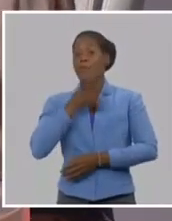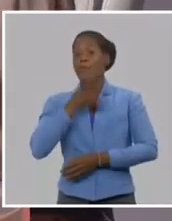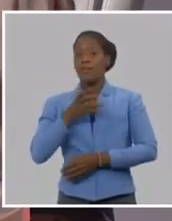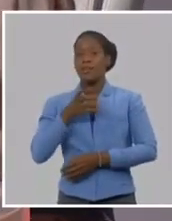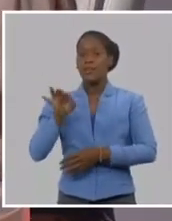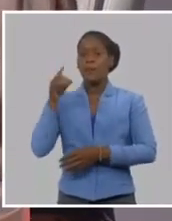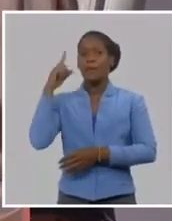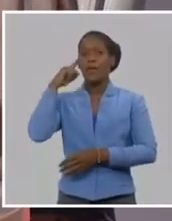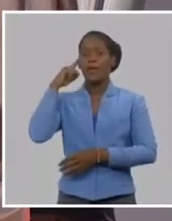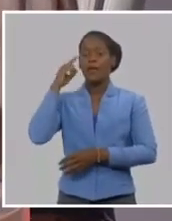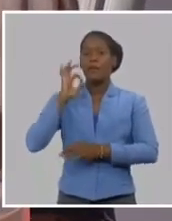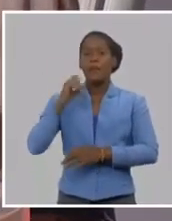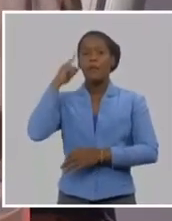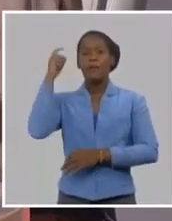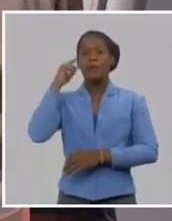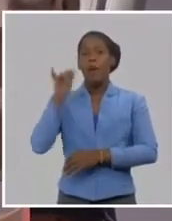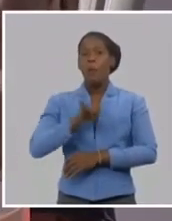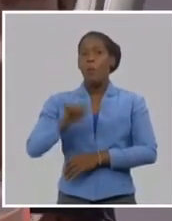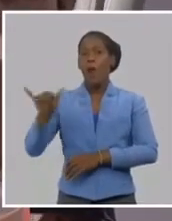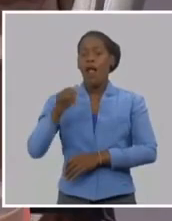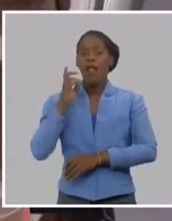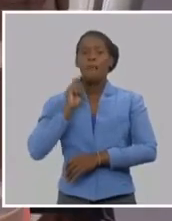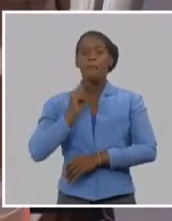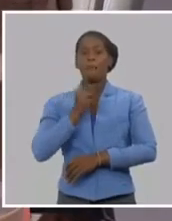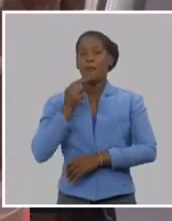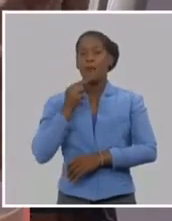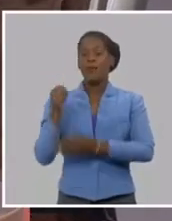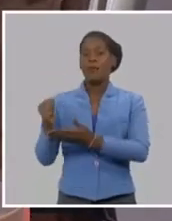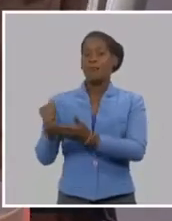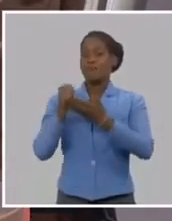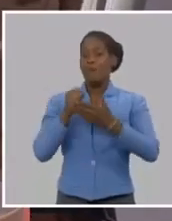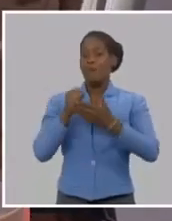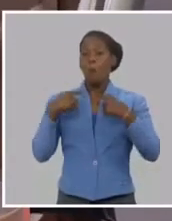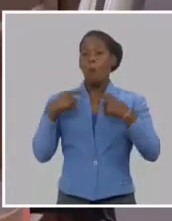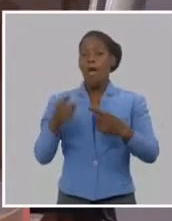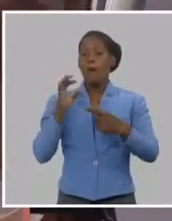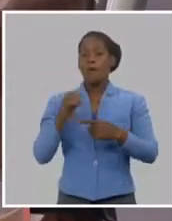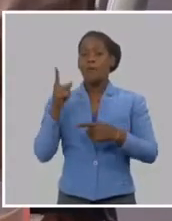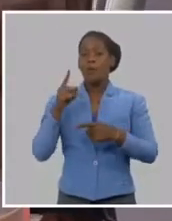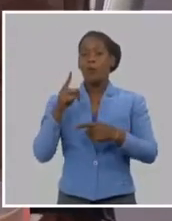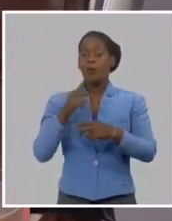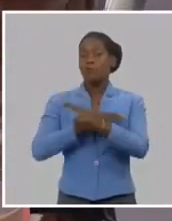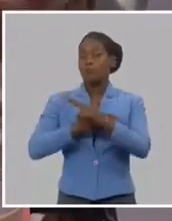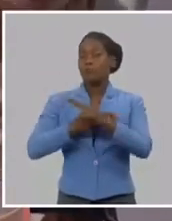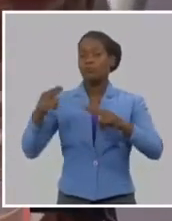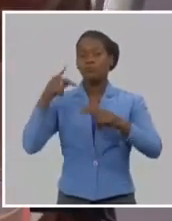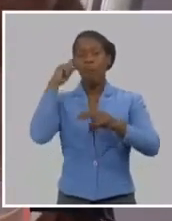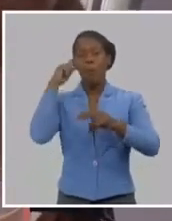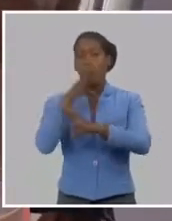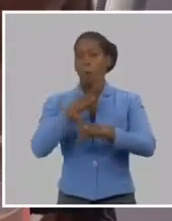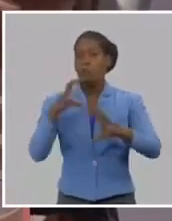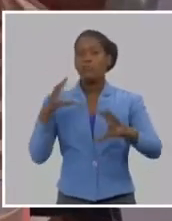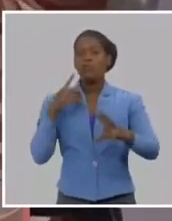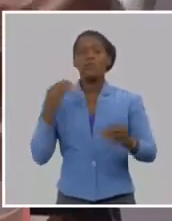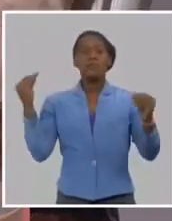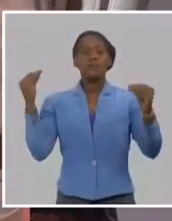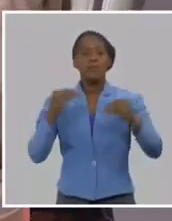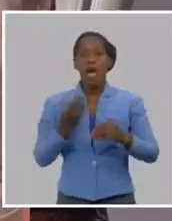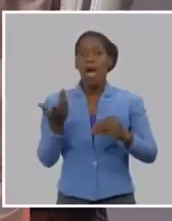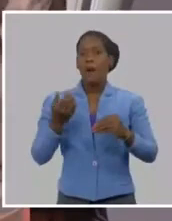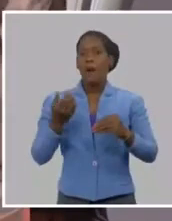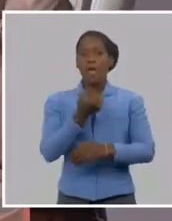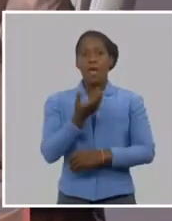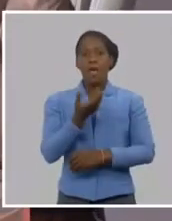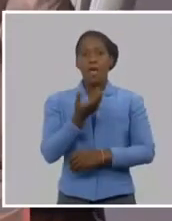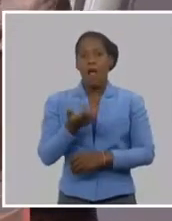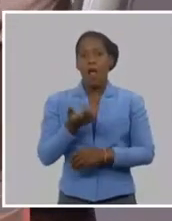en que él le dice, yo voy a garantizar la vida de carne, porque carne me lo da todo, la ilusión de carne, la fuerza de